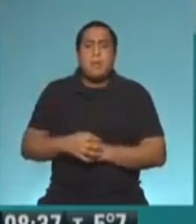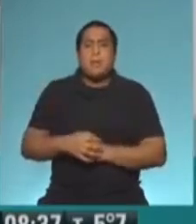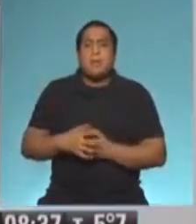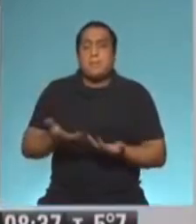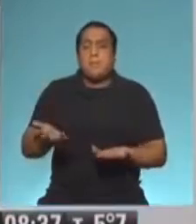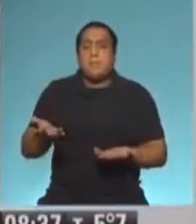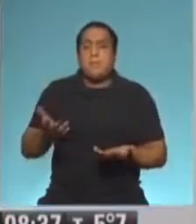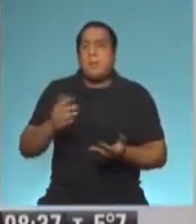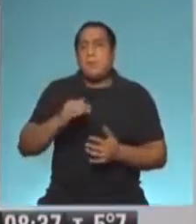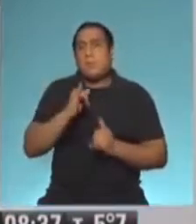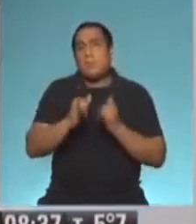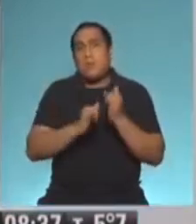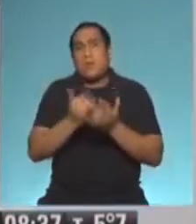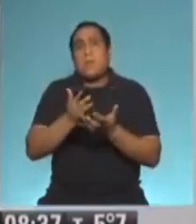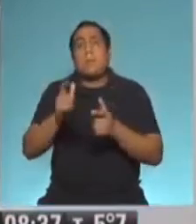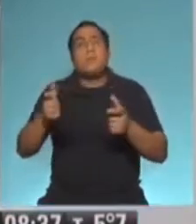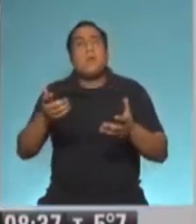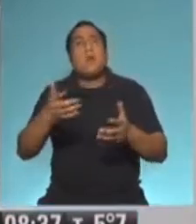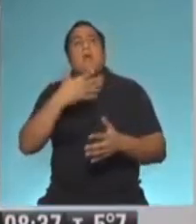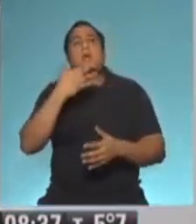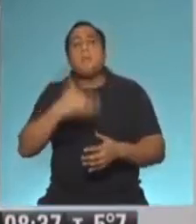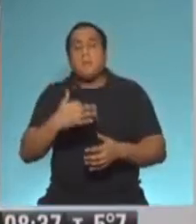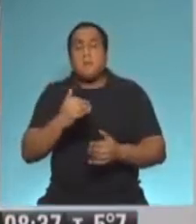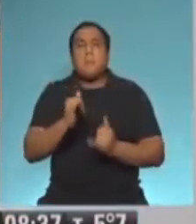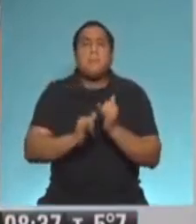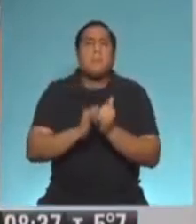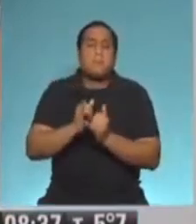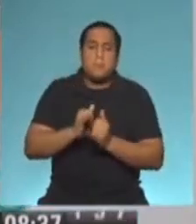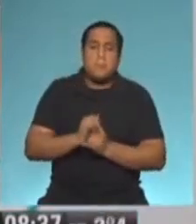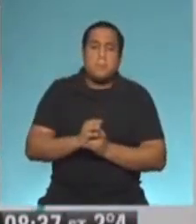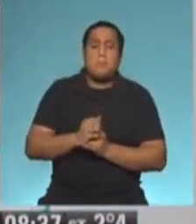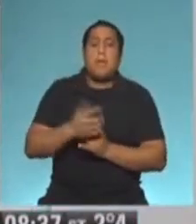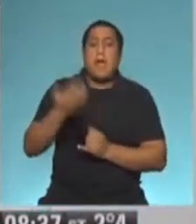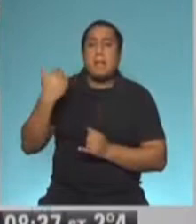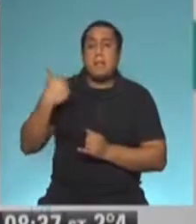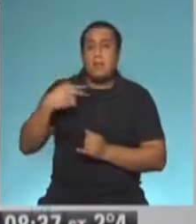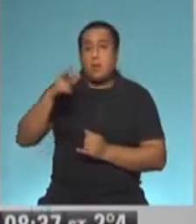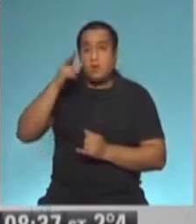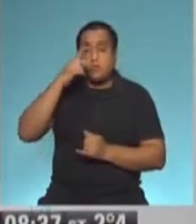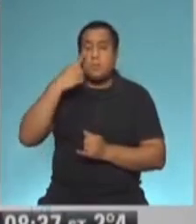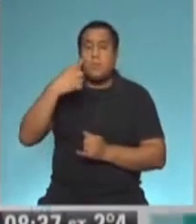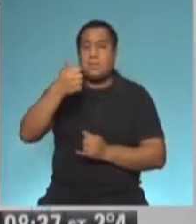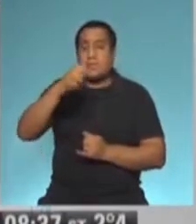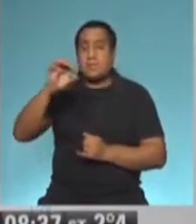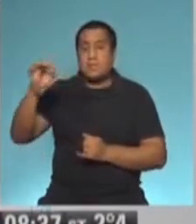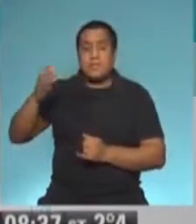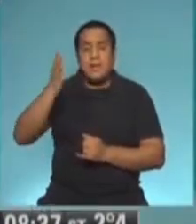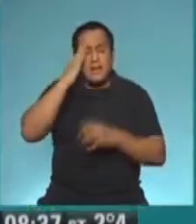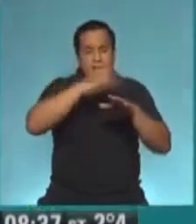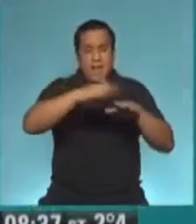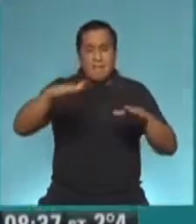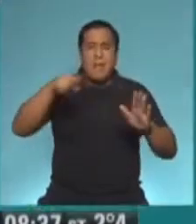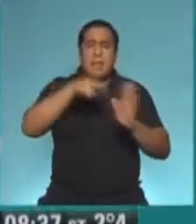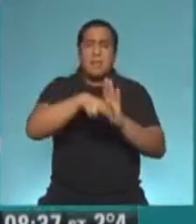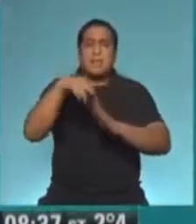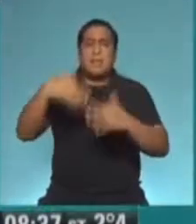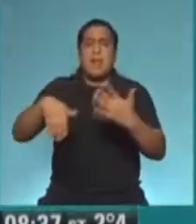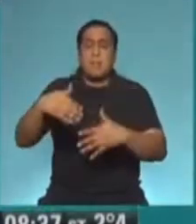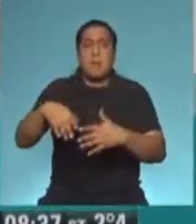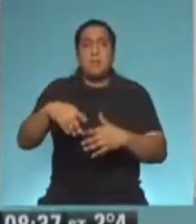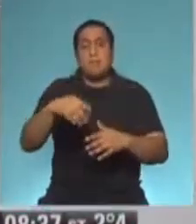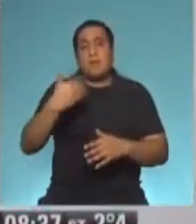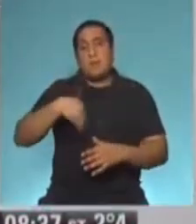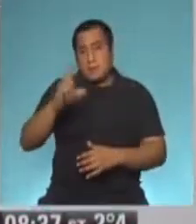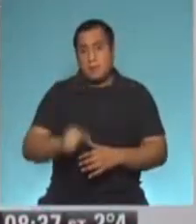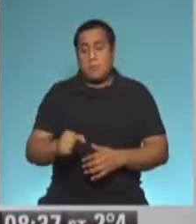más elocuente para la comunidad, que es que teníamos 8.600 camas de terapia intensiva a nivel nacional y la